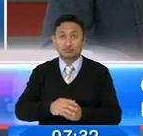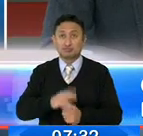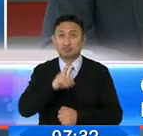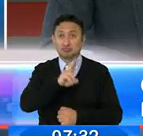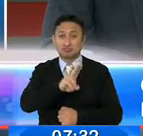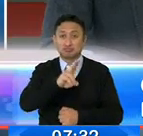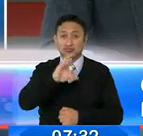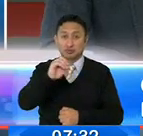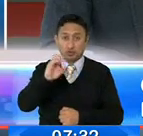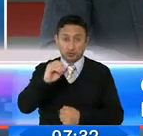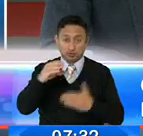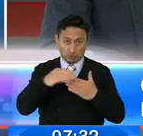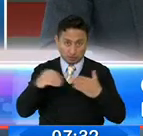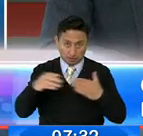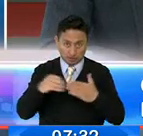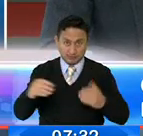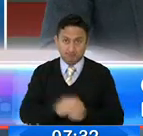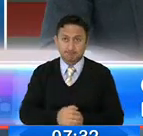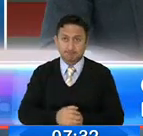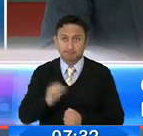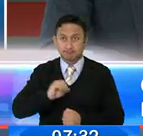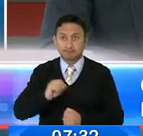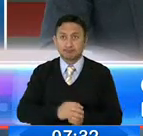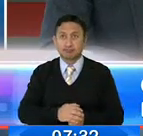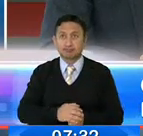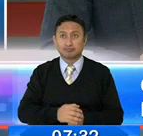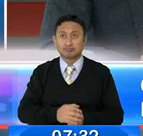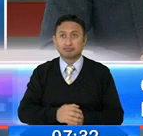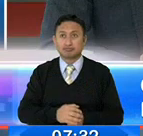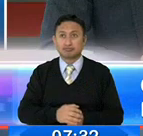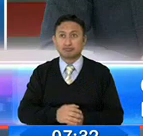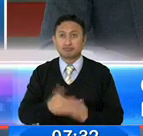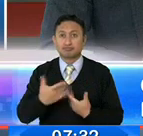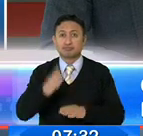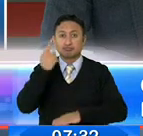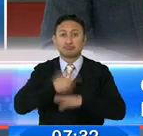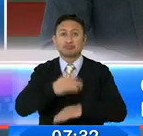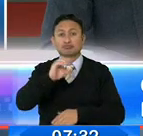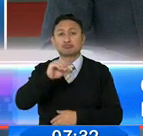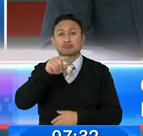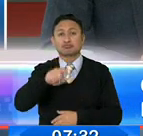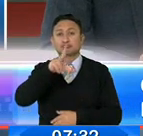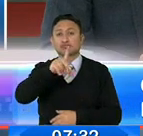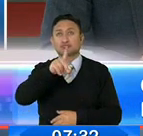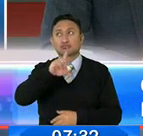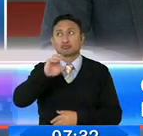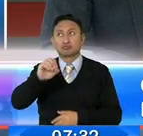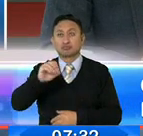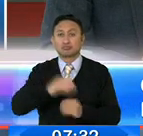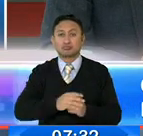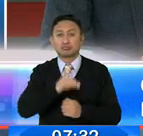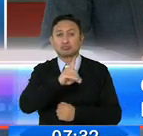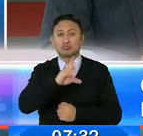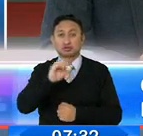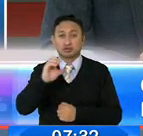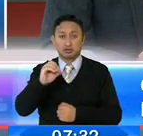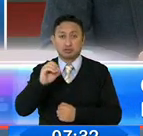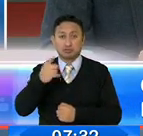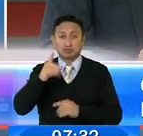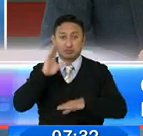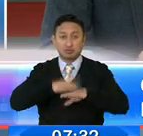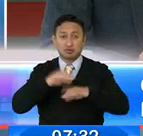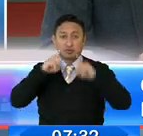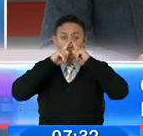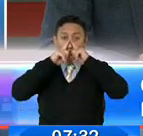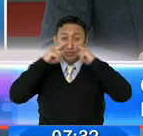dólares? 200 dólares. Tenemos, según la resolución 010 del 2020, tenemos 100 dólares por mascarillas